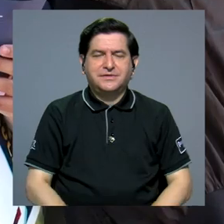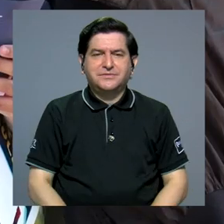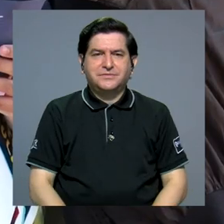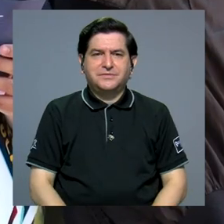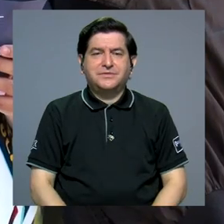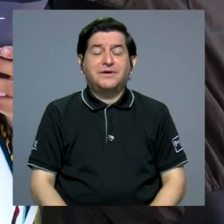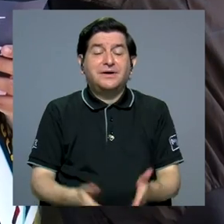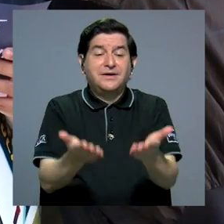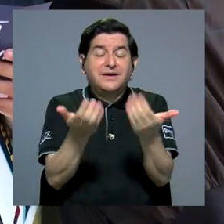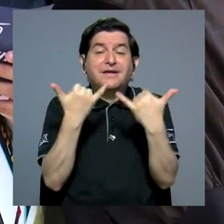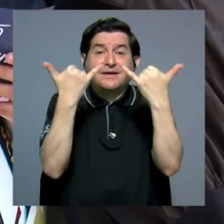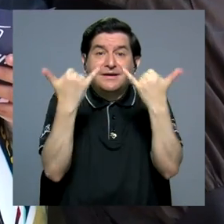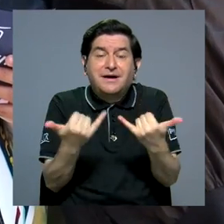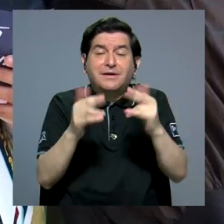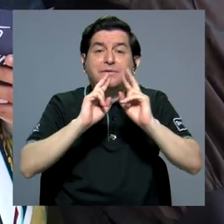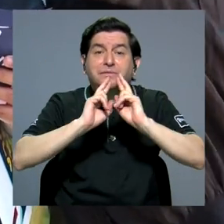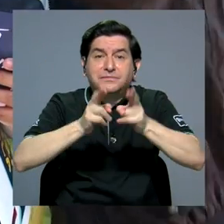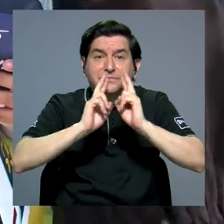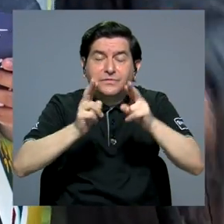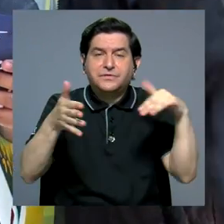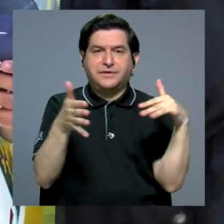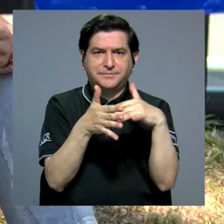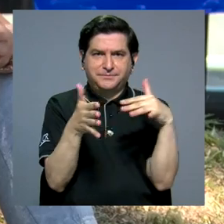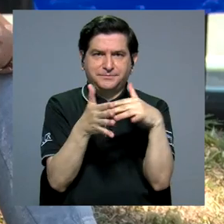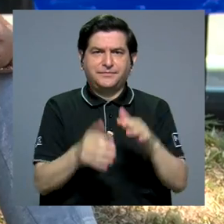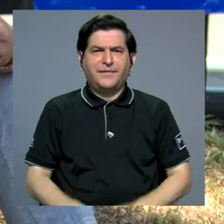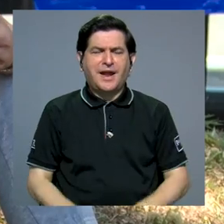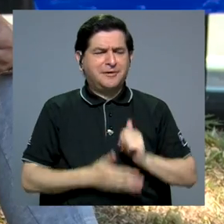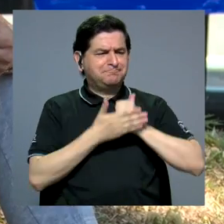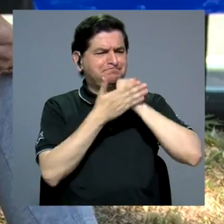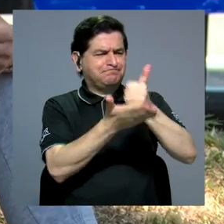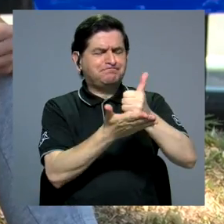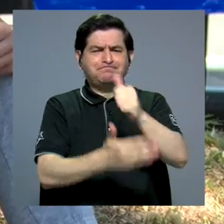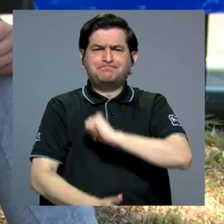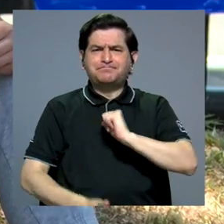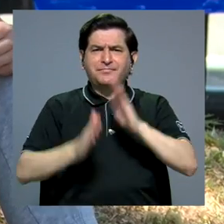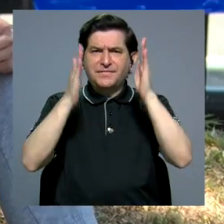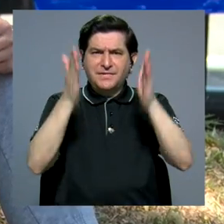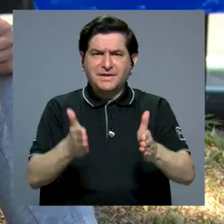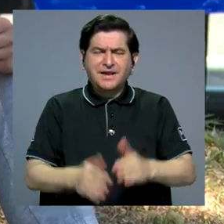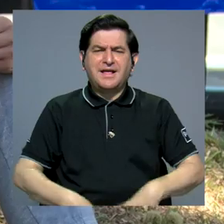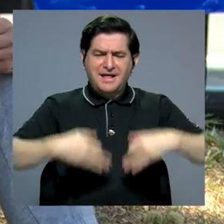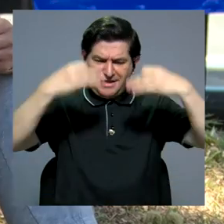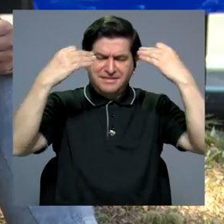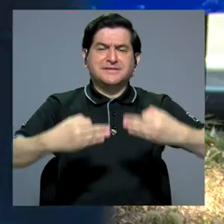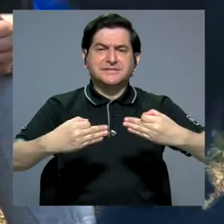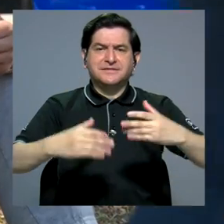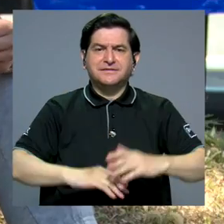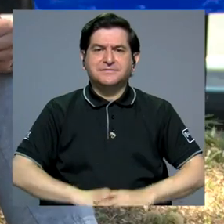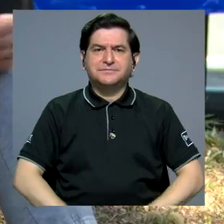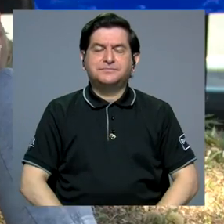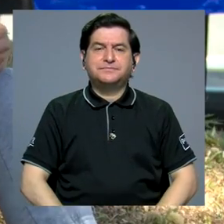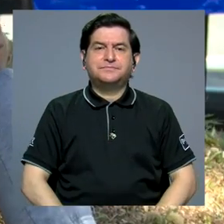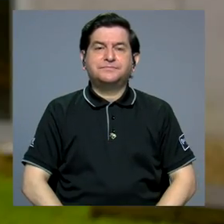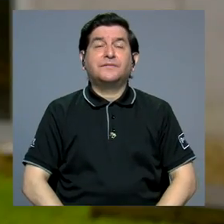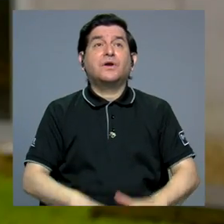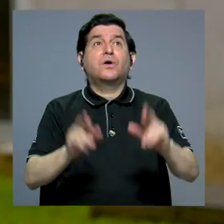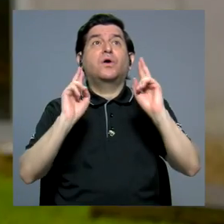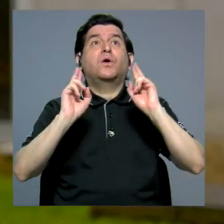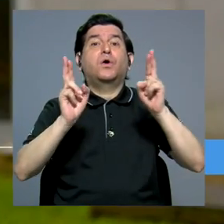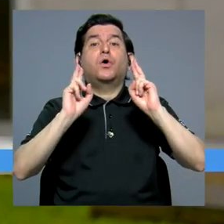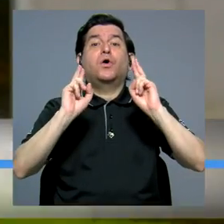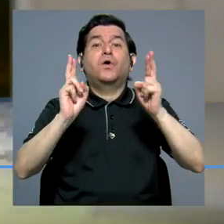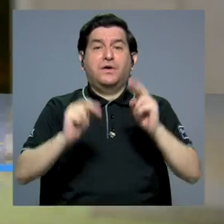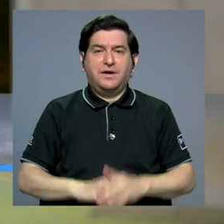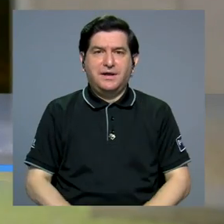temática. Lo que se pretende ahora con los resultados del estudio es contribuir con las autoridades en la toma de decisiones. Para